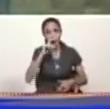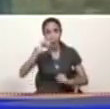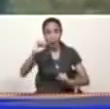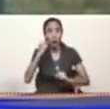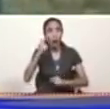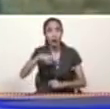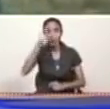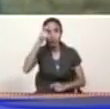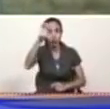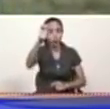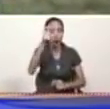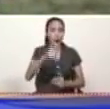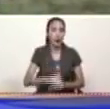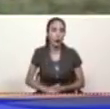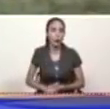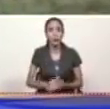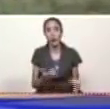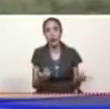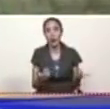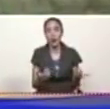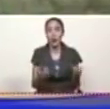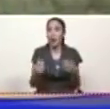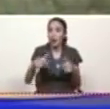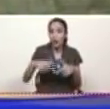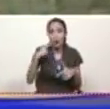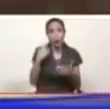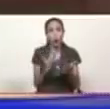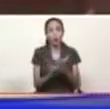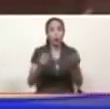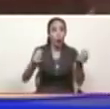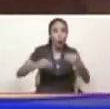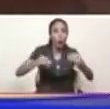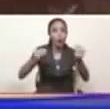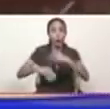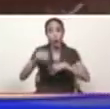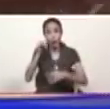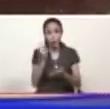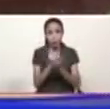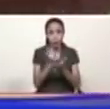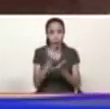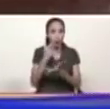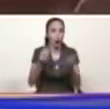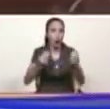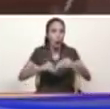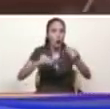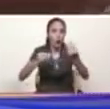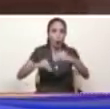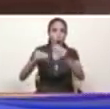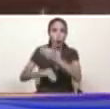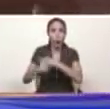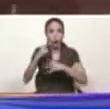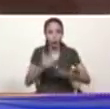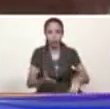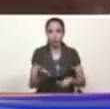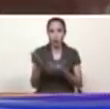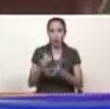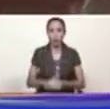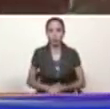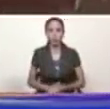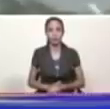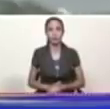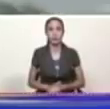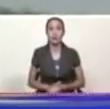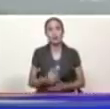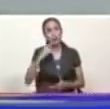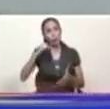Huarico con el camarada gobernador José Vázquez estos son los convenios que hemos tenido con nuestra república vietnamista aquí está el resultado pues aquí estamos